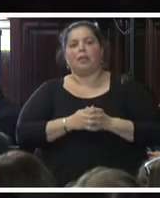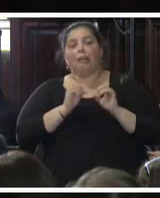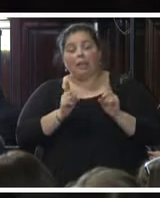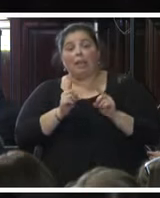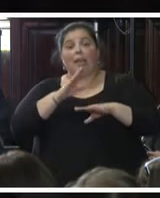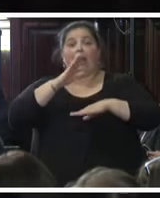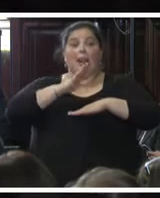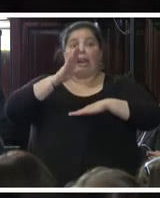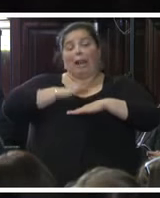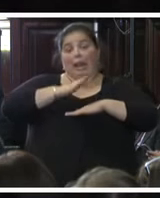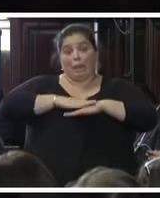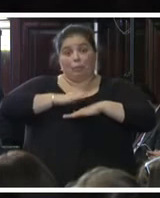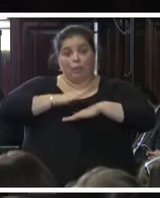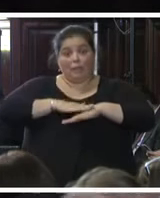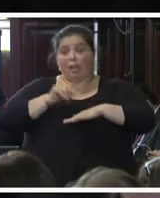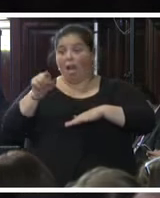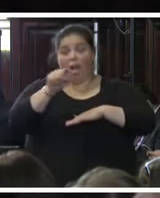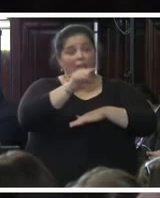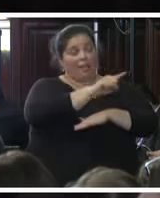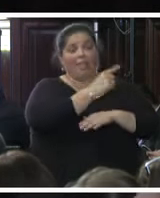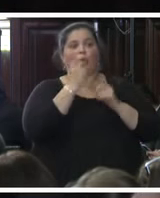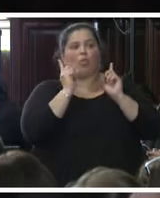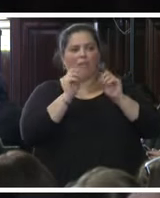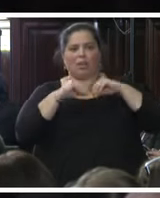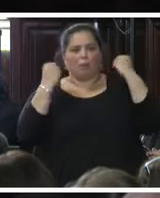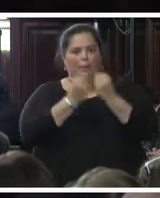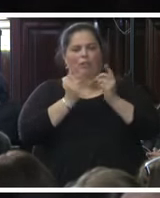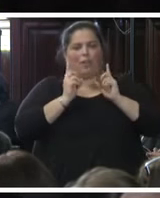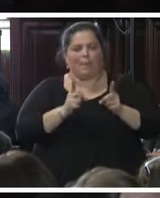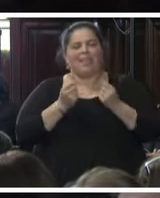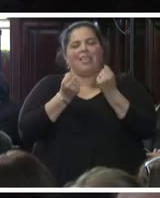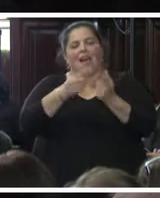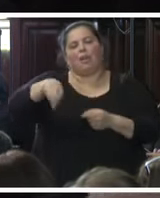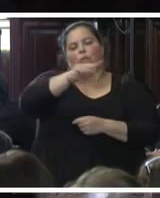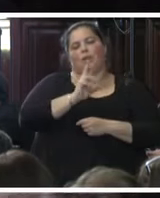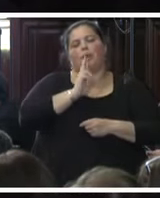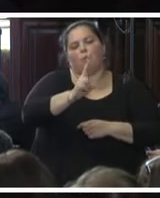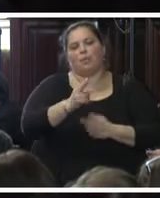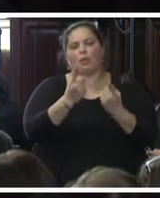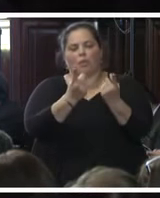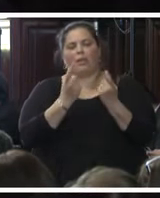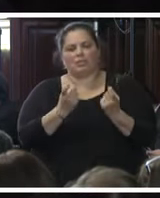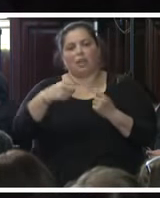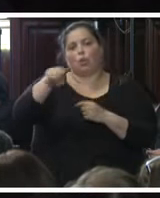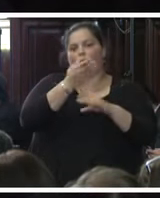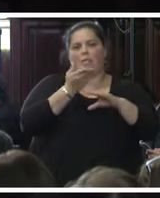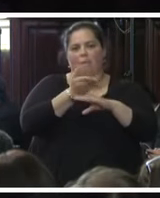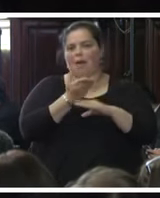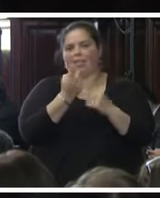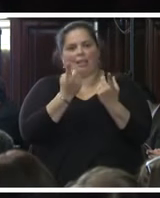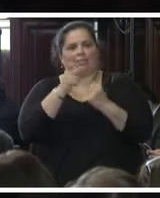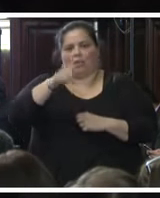a ustedes las respuestas que necesitan, que demanda toda persona que exige y tiene derecho a la justicia.